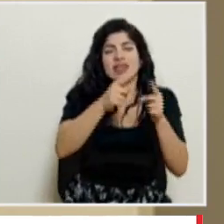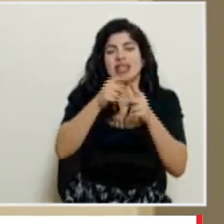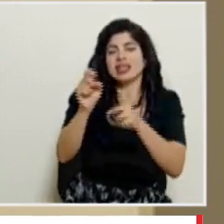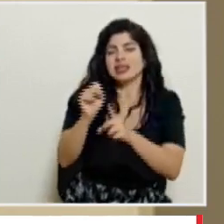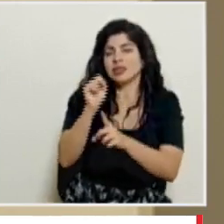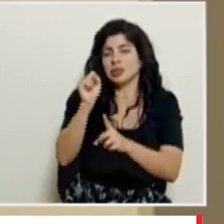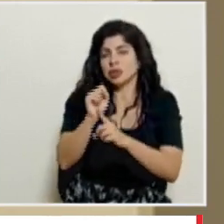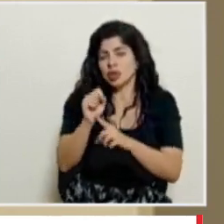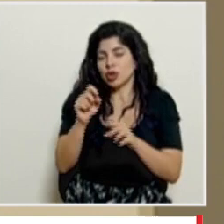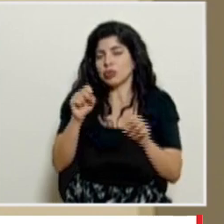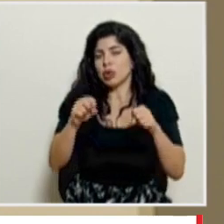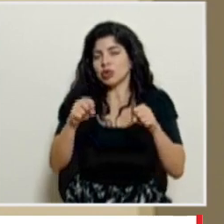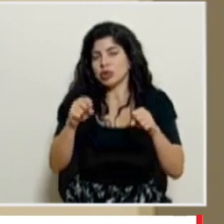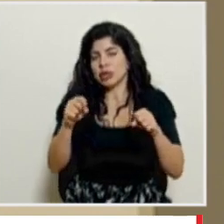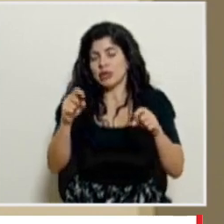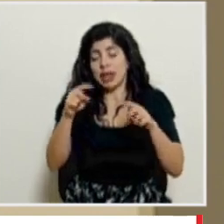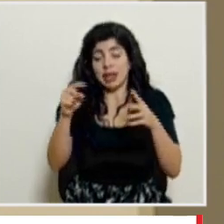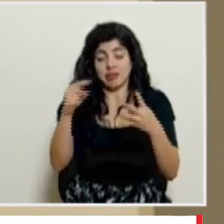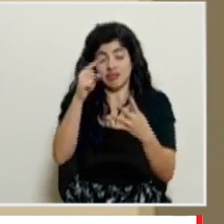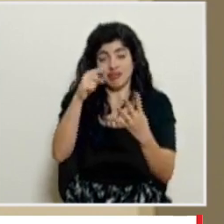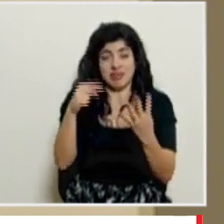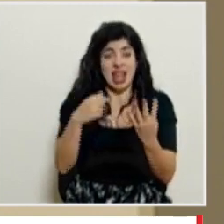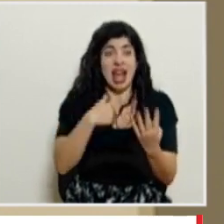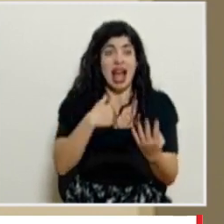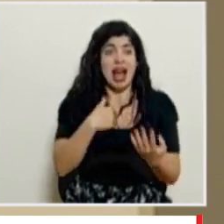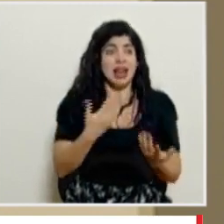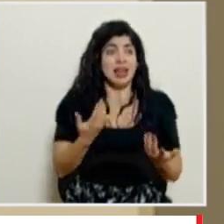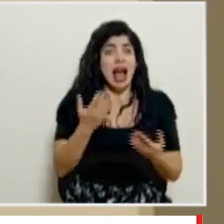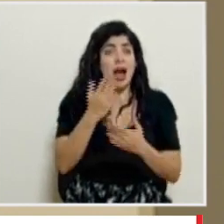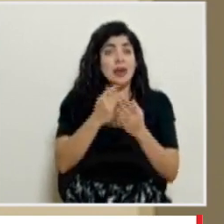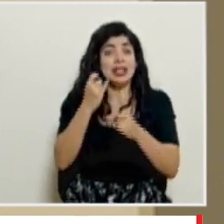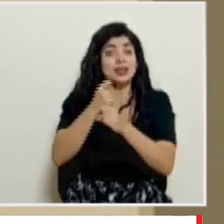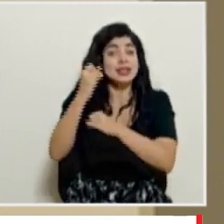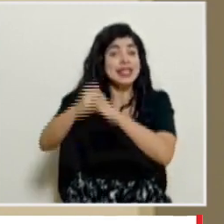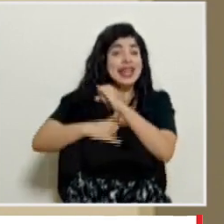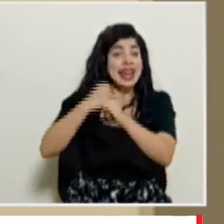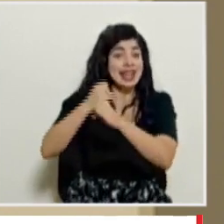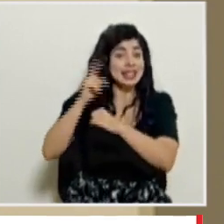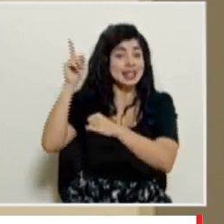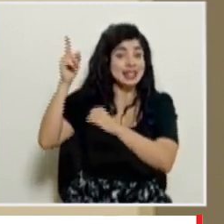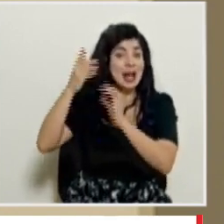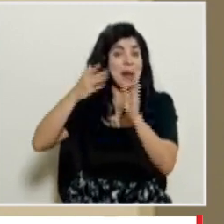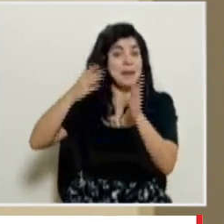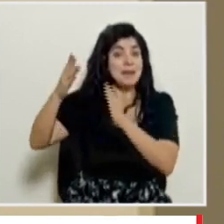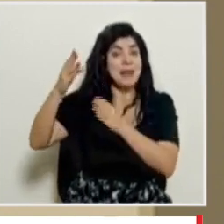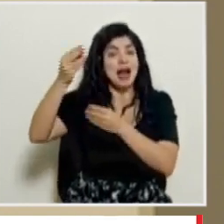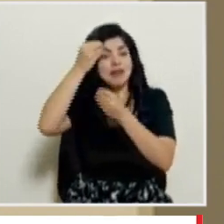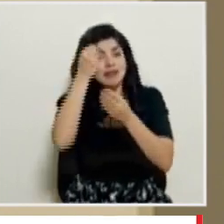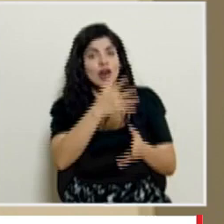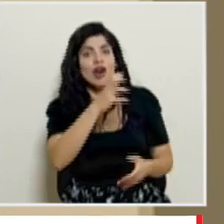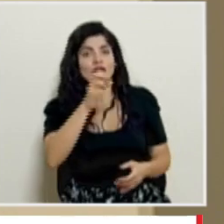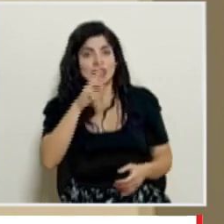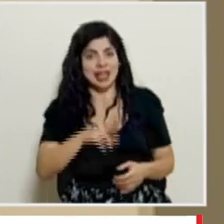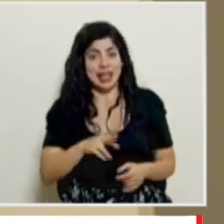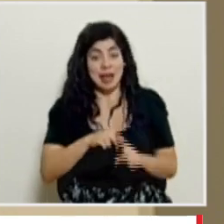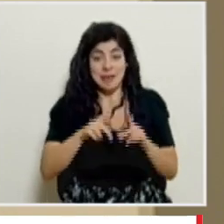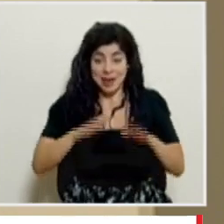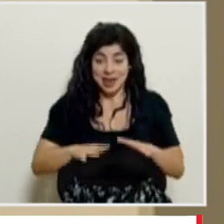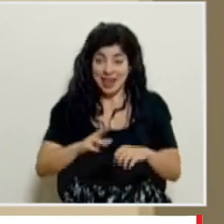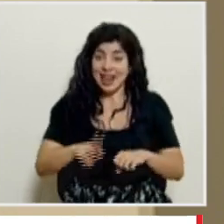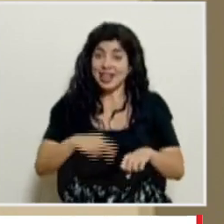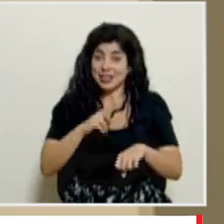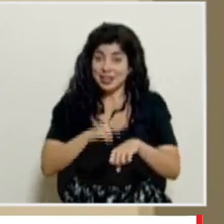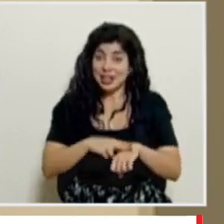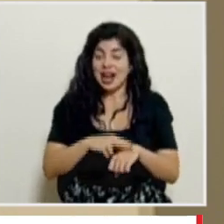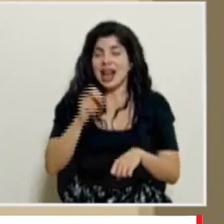incluso también está hay hasta entidades internacionales que hacen proyecciones para Costa Rica pero al menos las nacionales sí